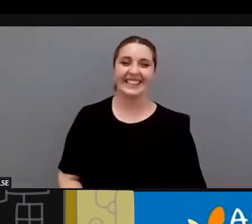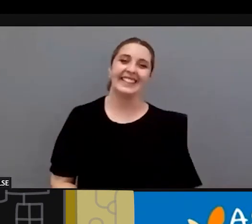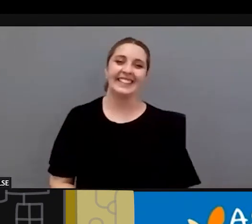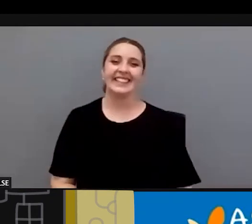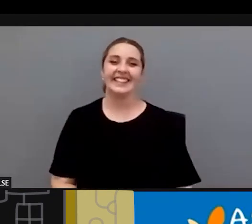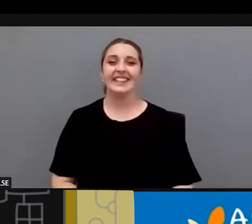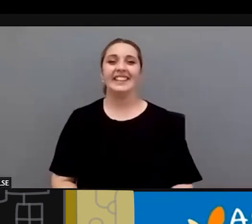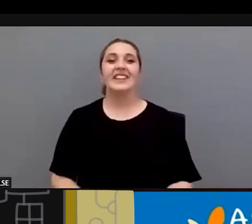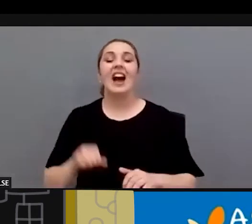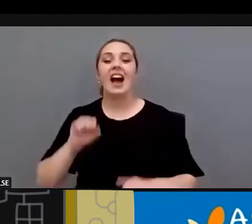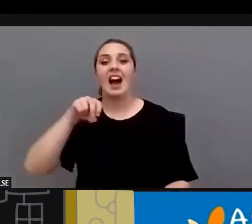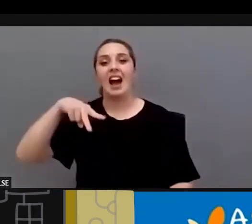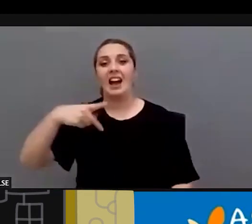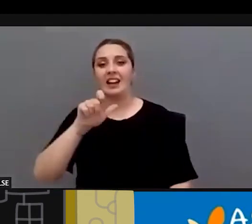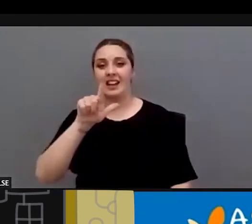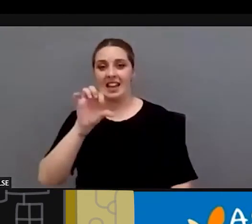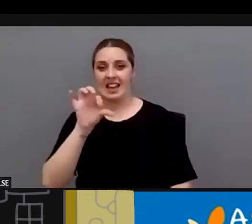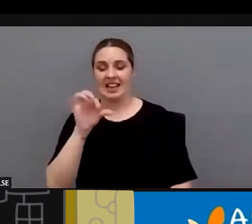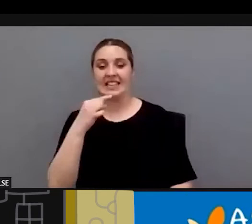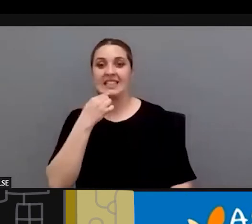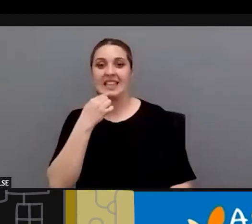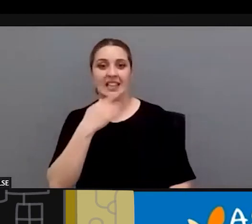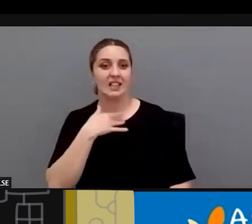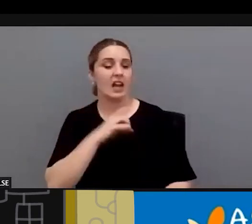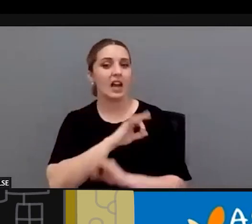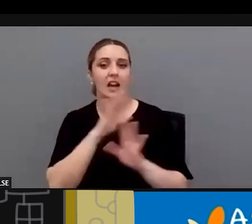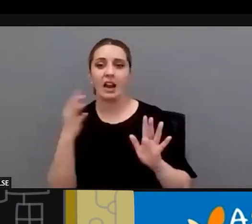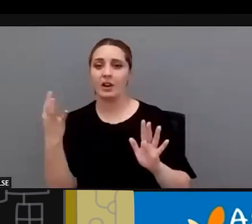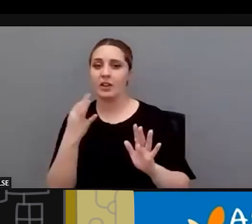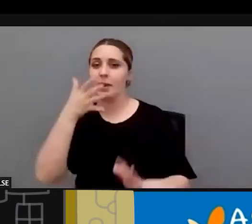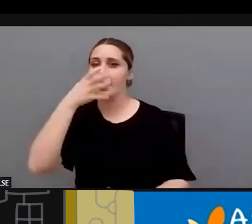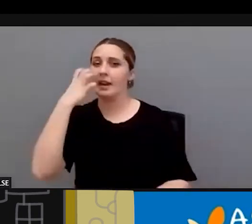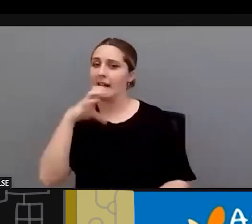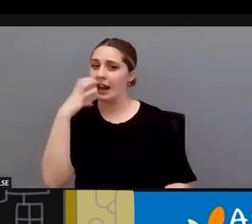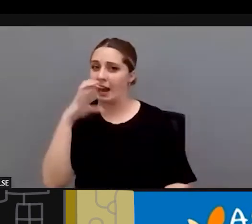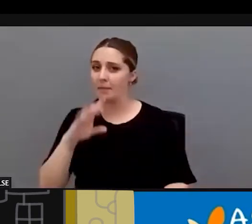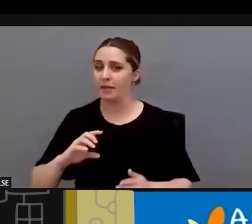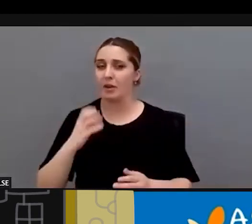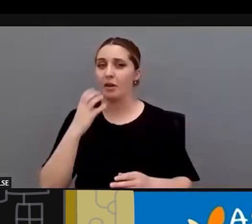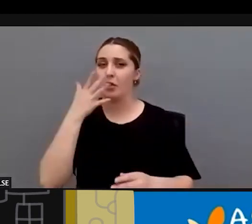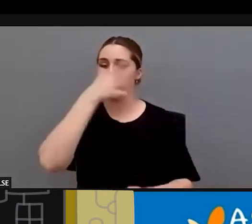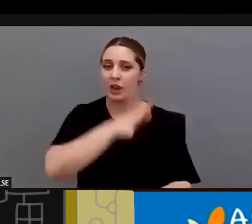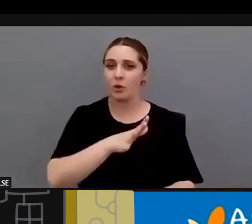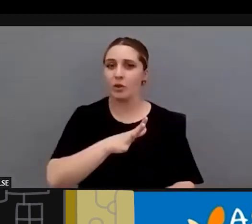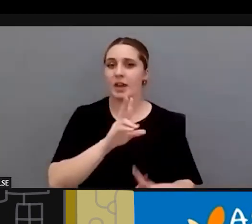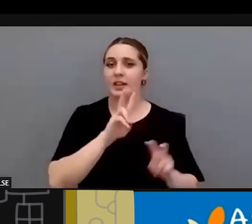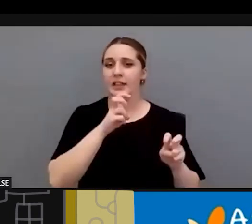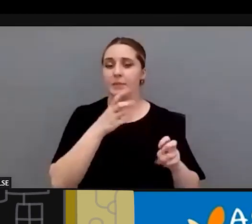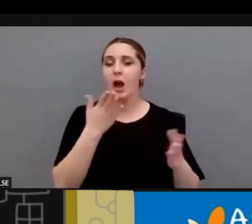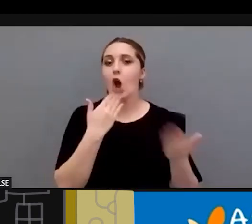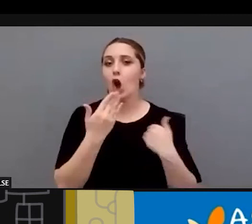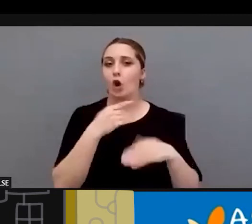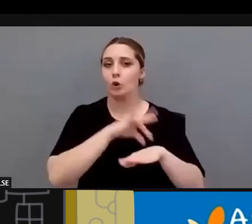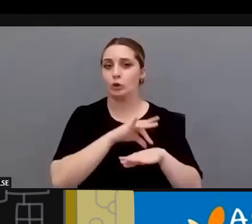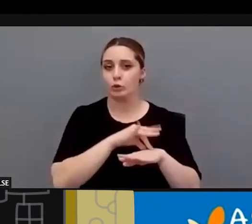Ángeles aquí dice está claro que tenemos que presentar reclamaciones denuncias en el tema de las consultas o de